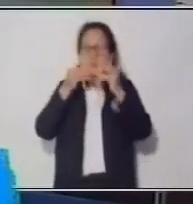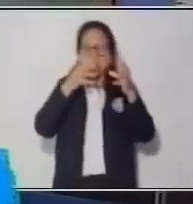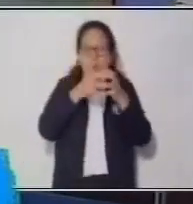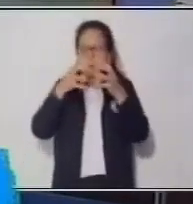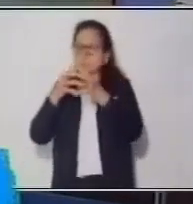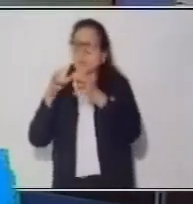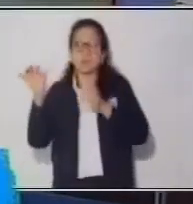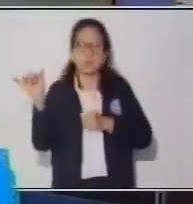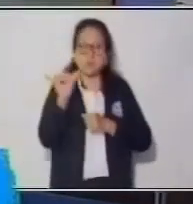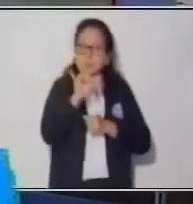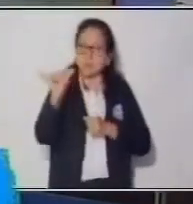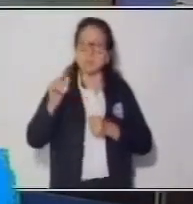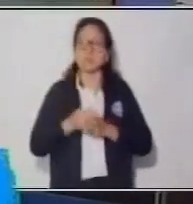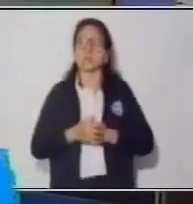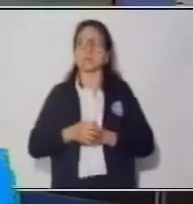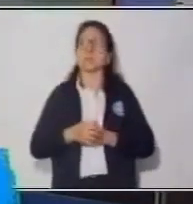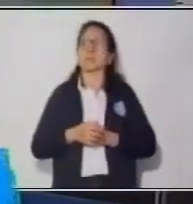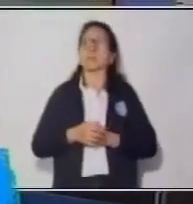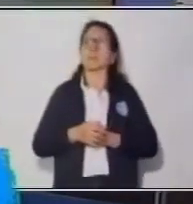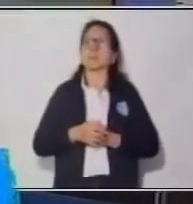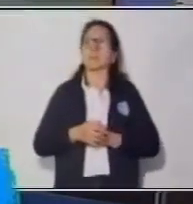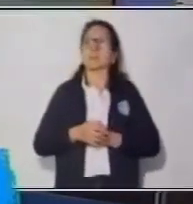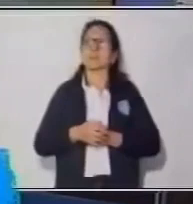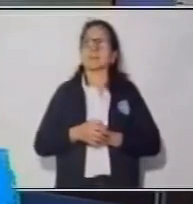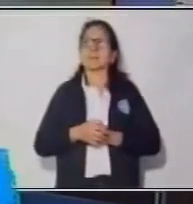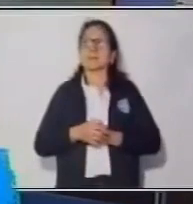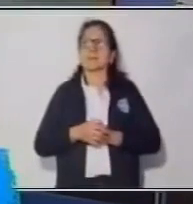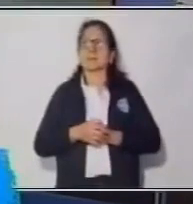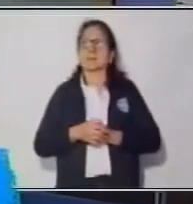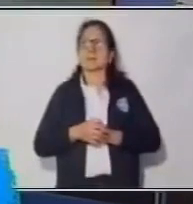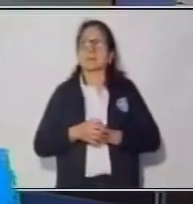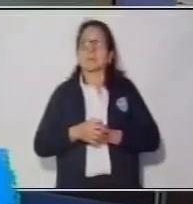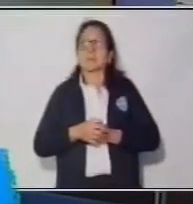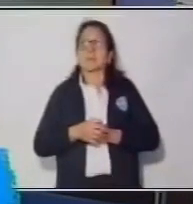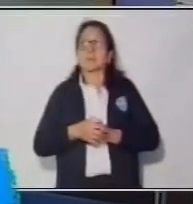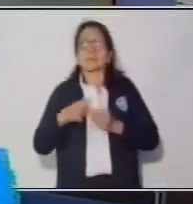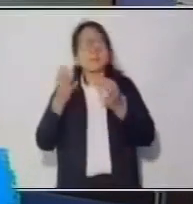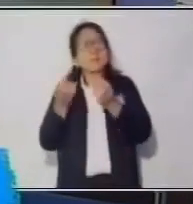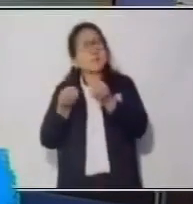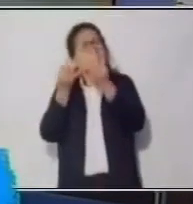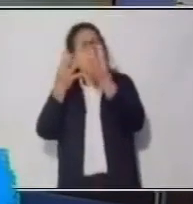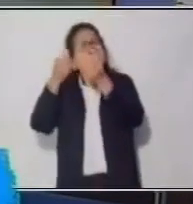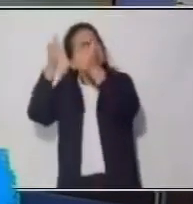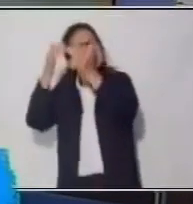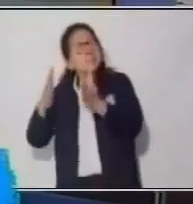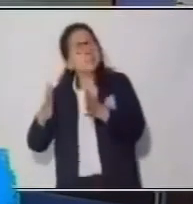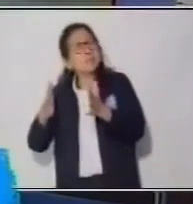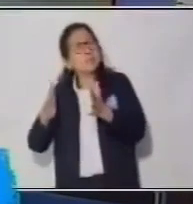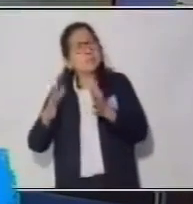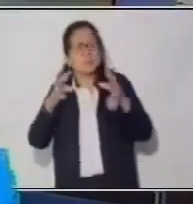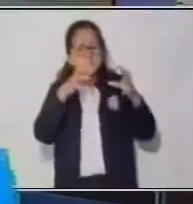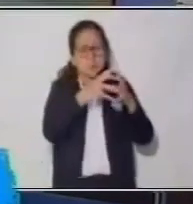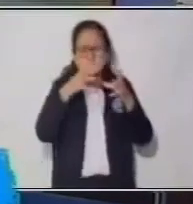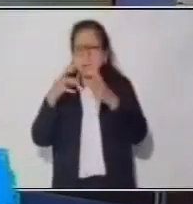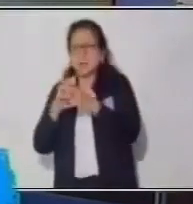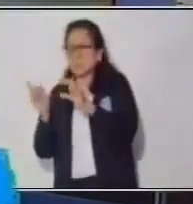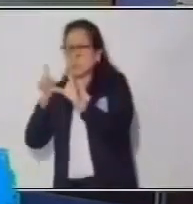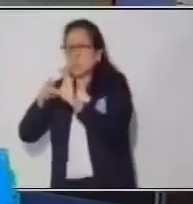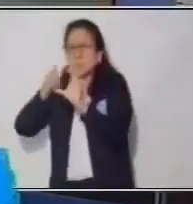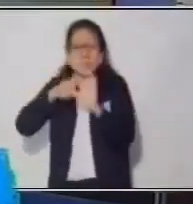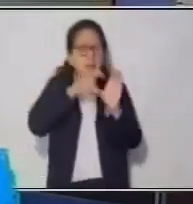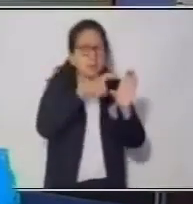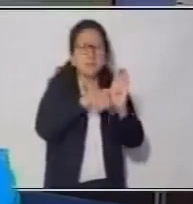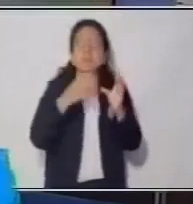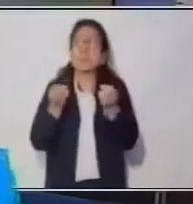acá nosotros tenemos que determinar cuántos alumnos van a estar. Y la pregunta